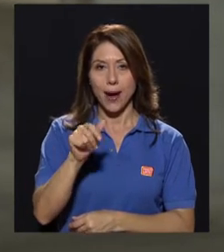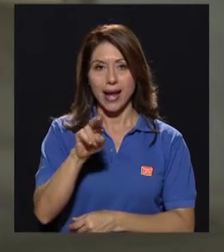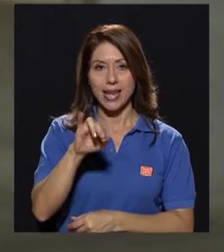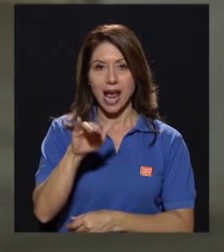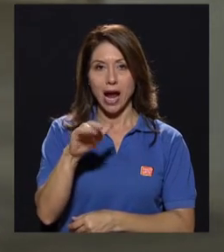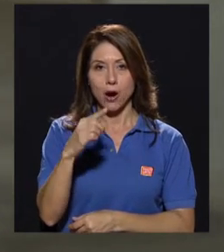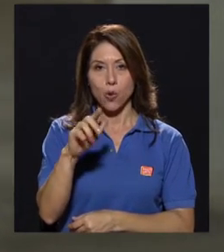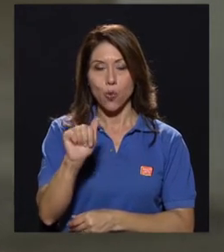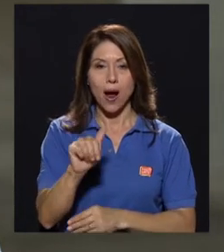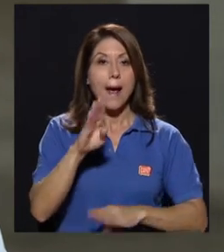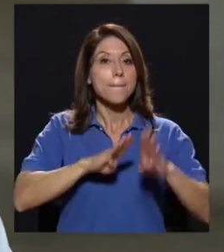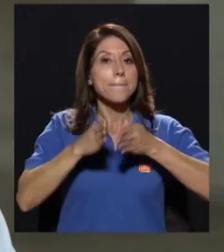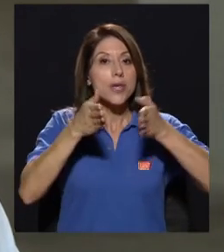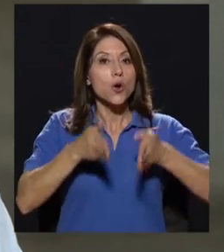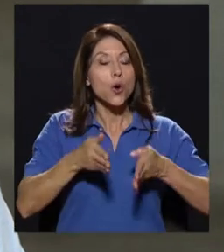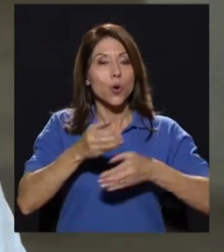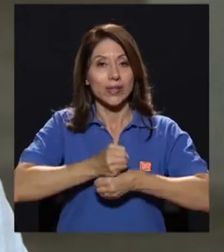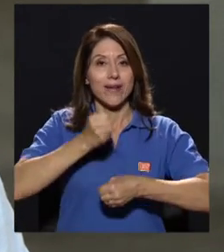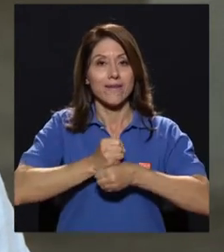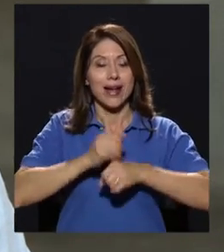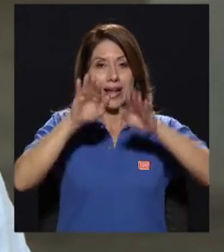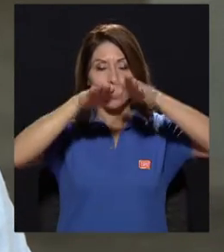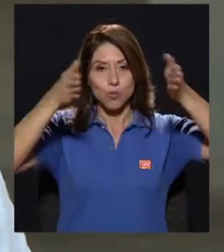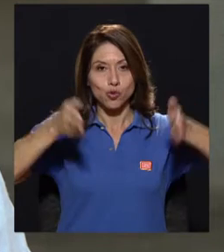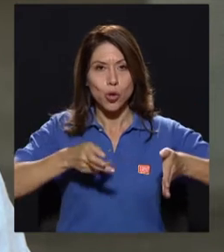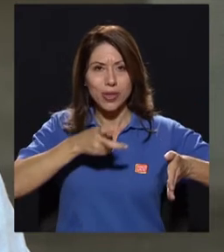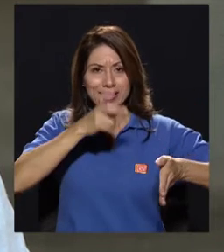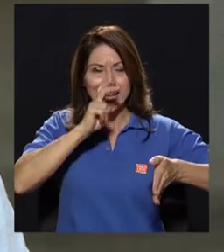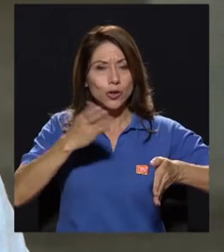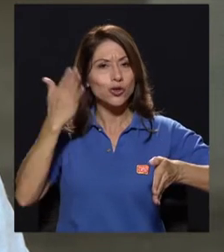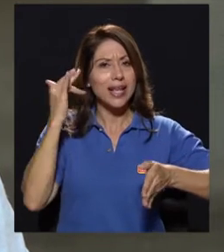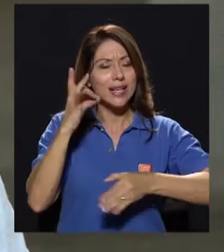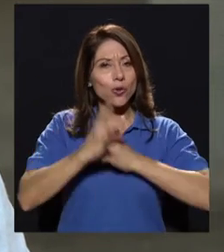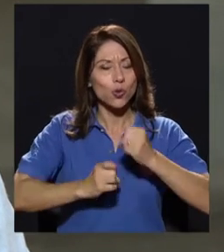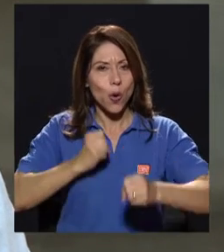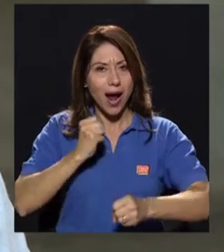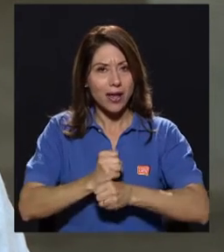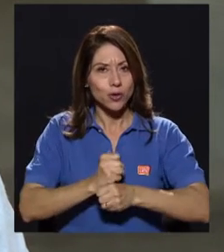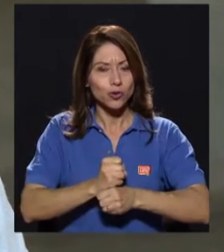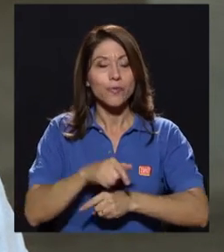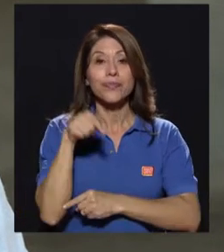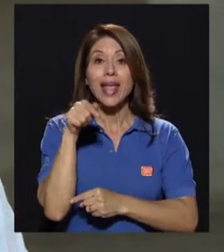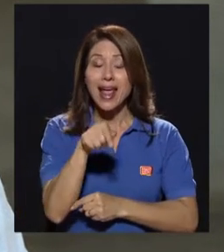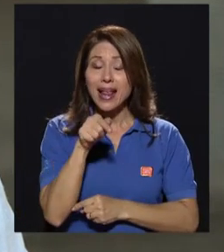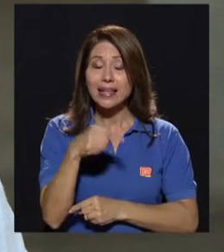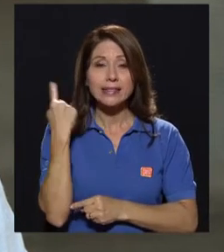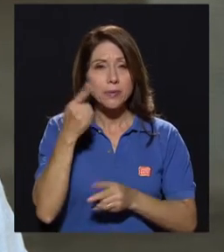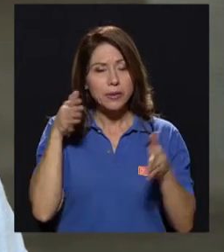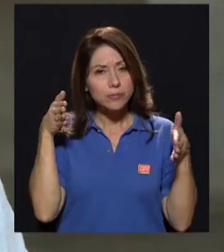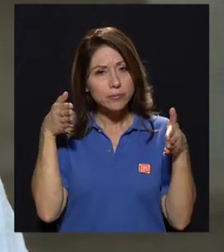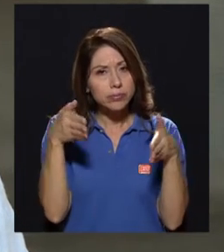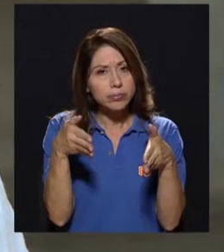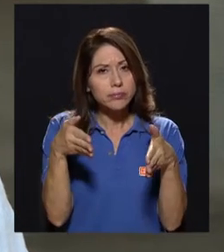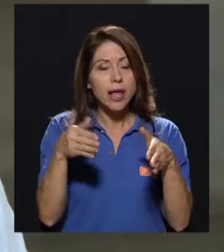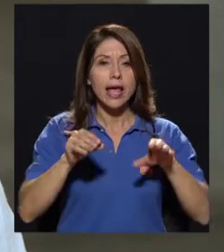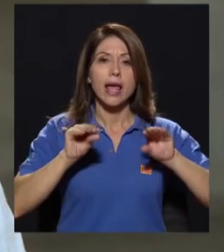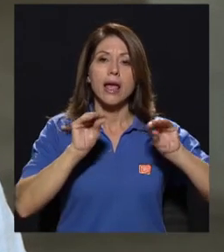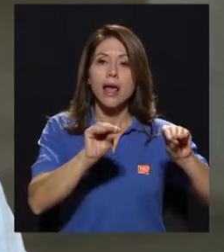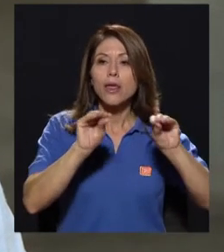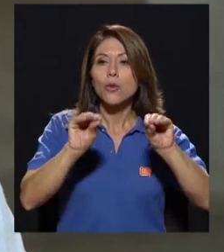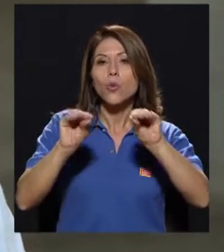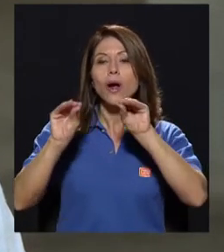es biólogo y funcionario del Museo de Insectos desde hace ocho años. Y en donde se ha dedicado a educar